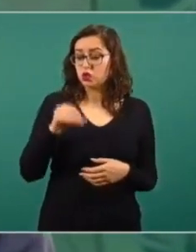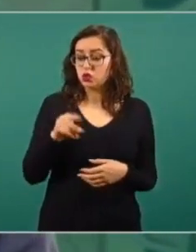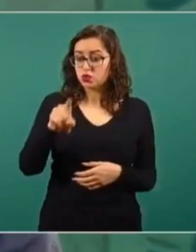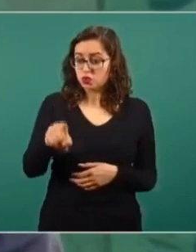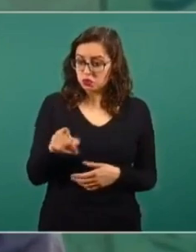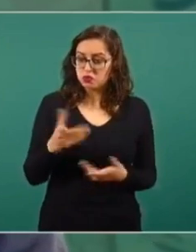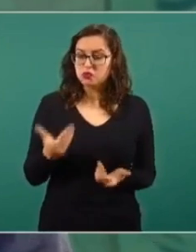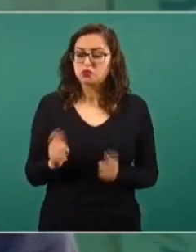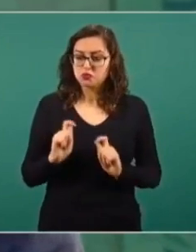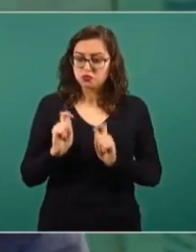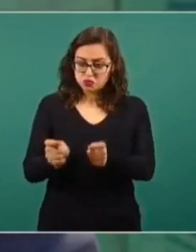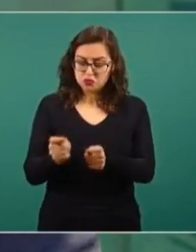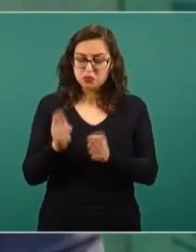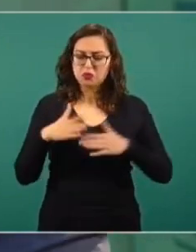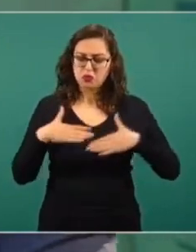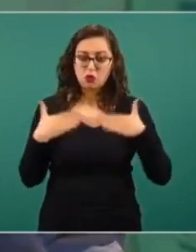embargo,